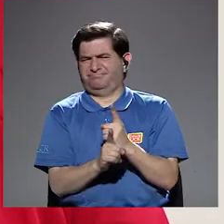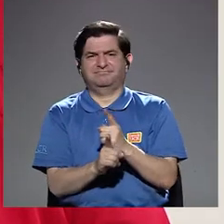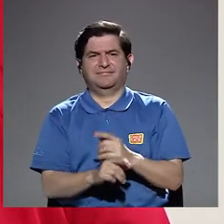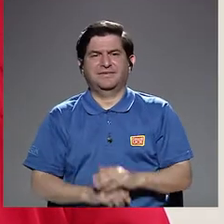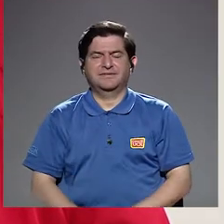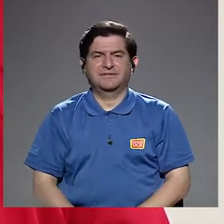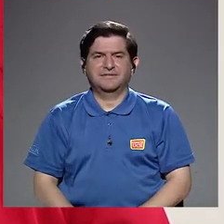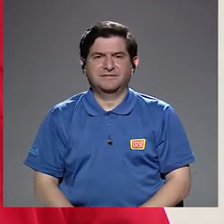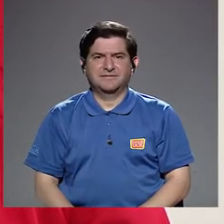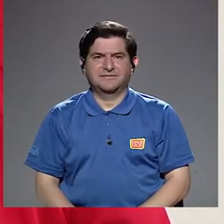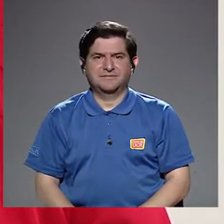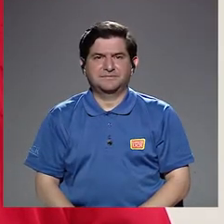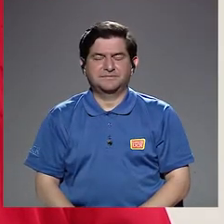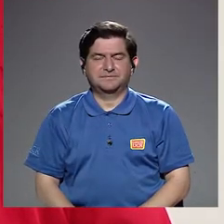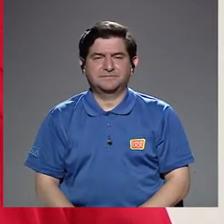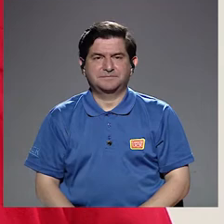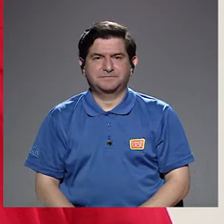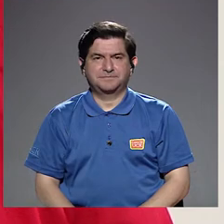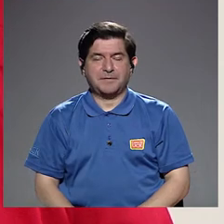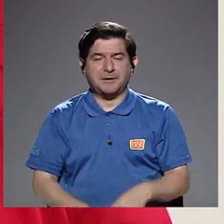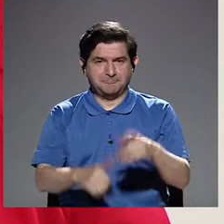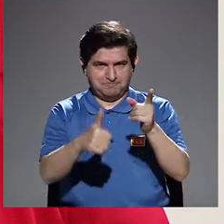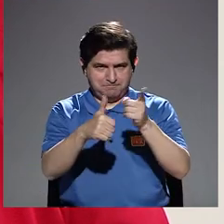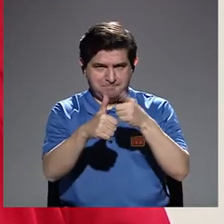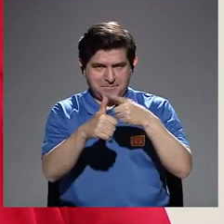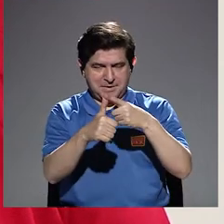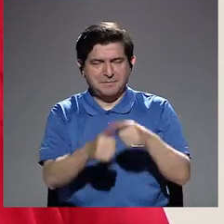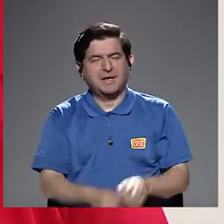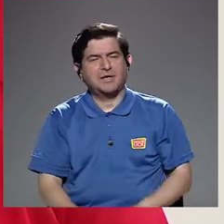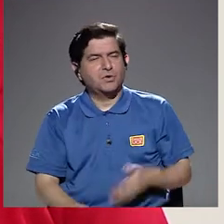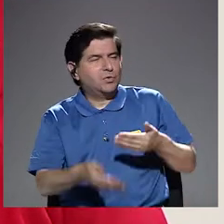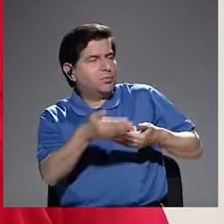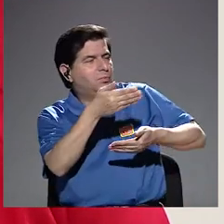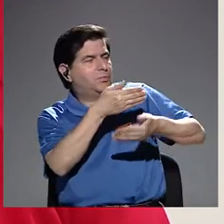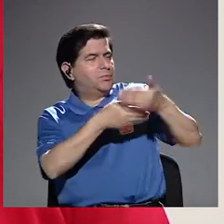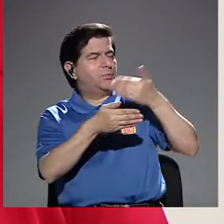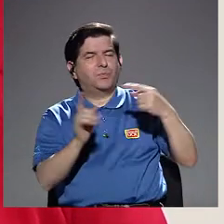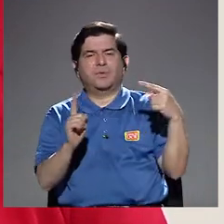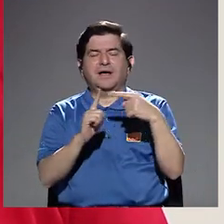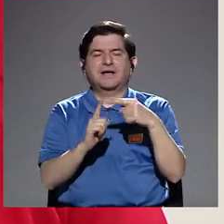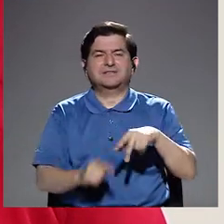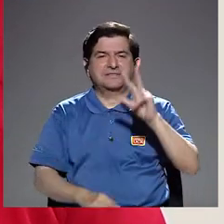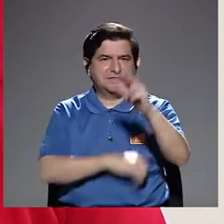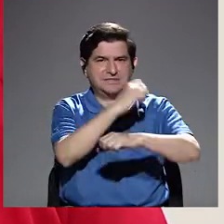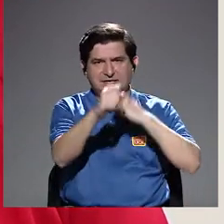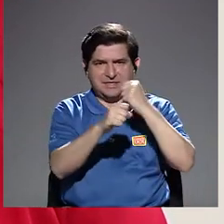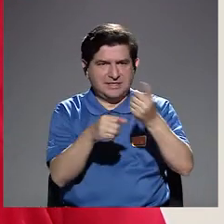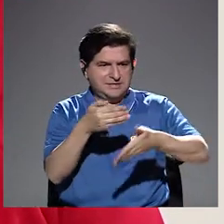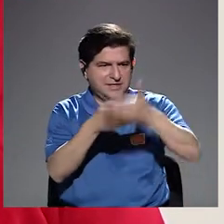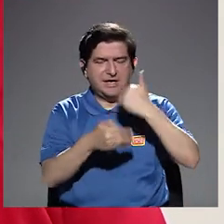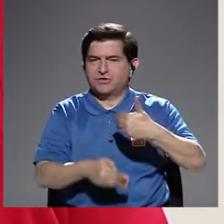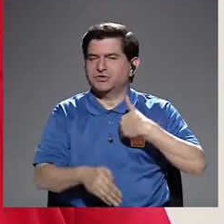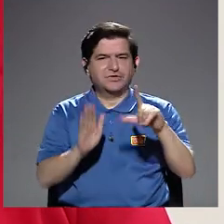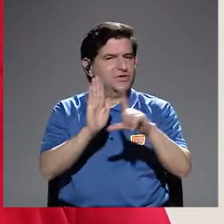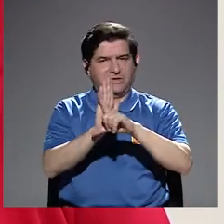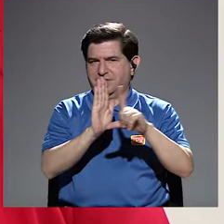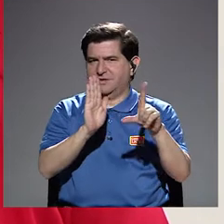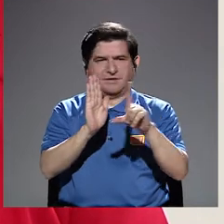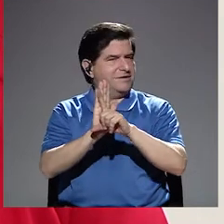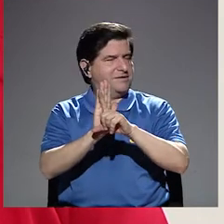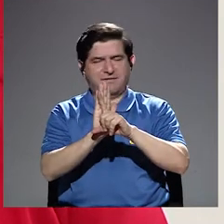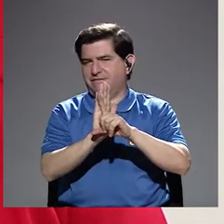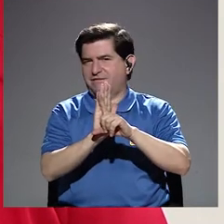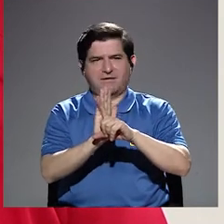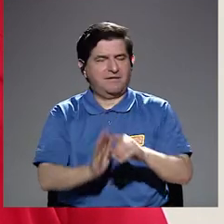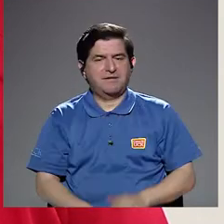Claro. Bueno, primero remontarnos que hasta hace tres años no teníamos una ley que